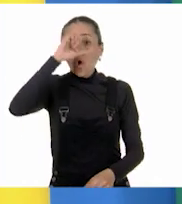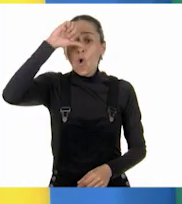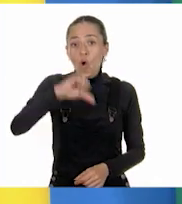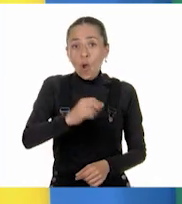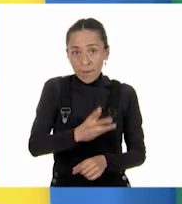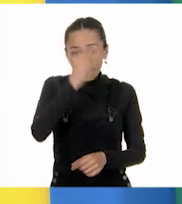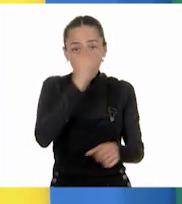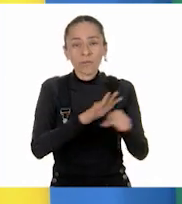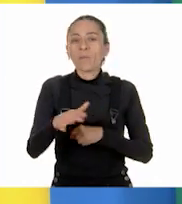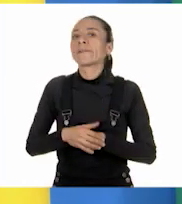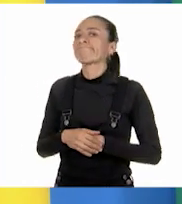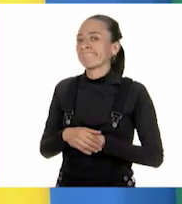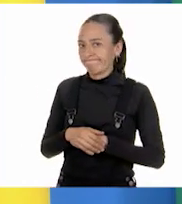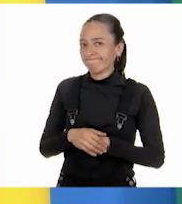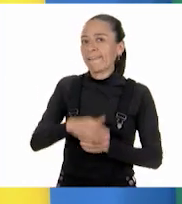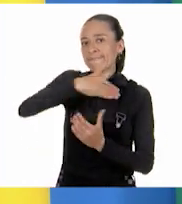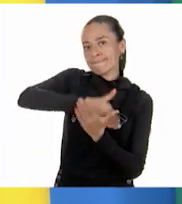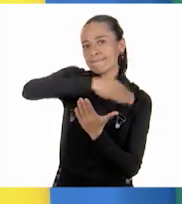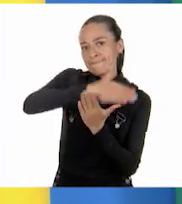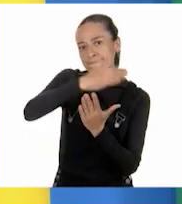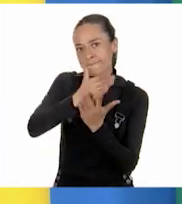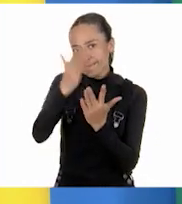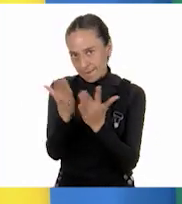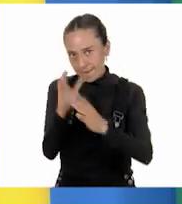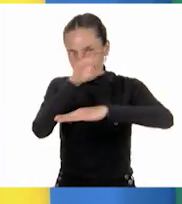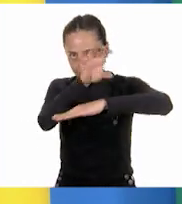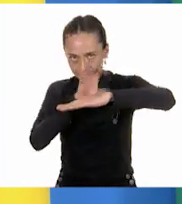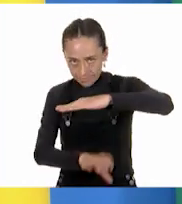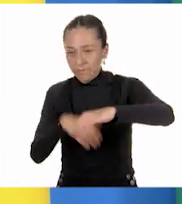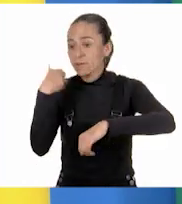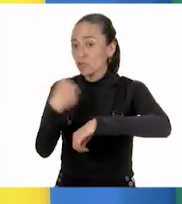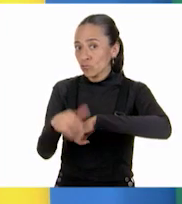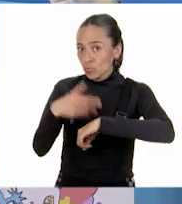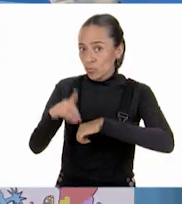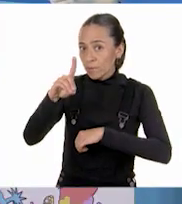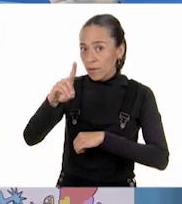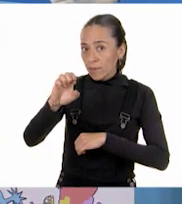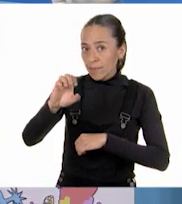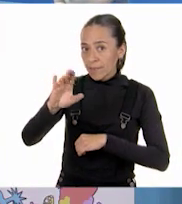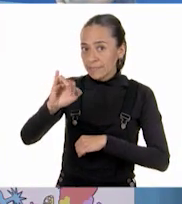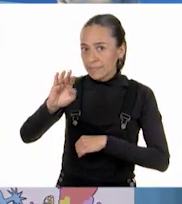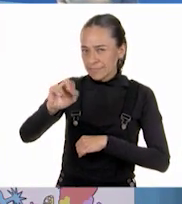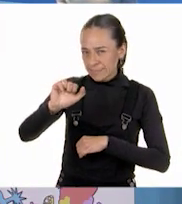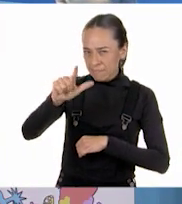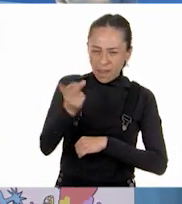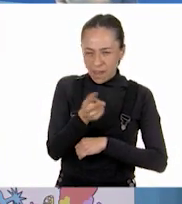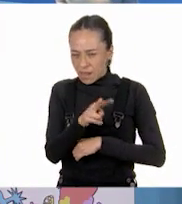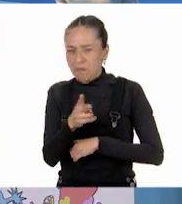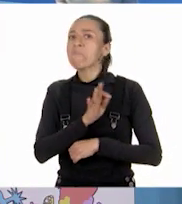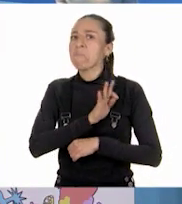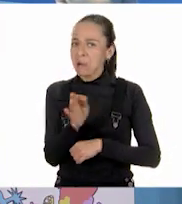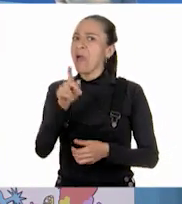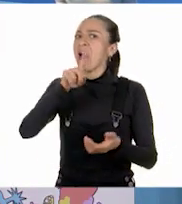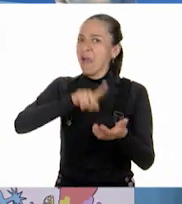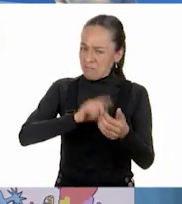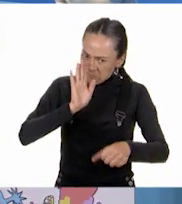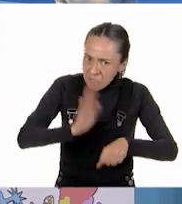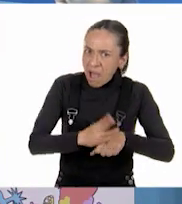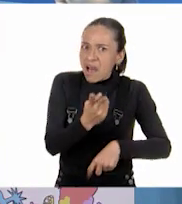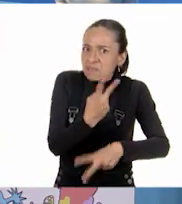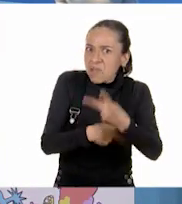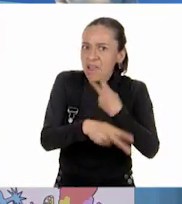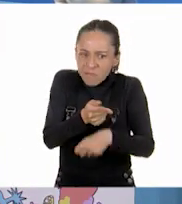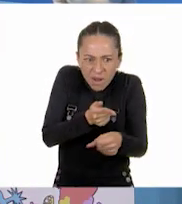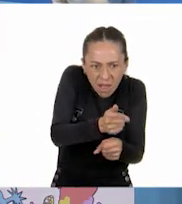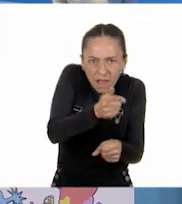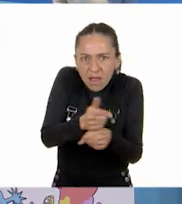y los números decimales siempre podemos encontrar más números. Así es. Entre una fracción y otra siempre